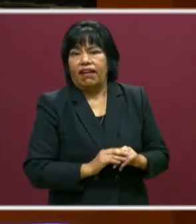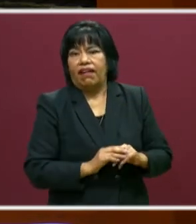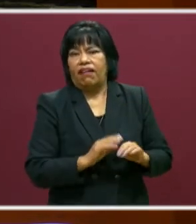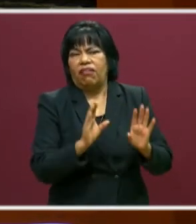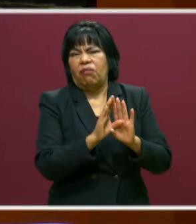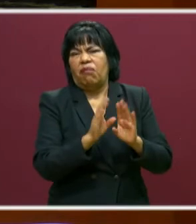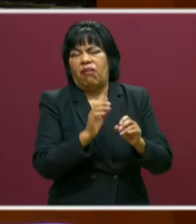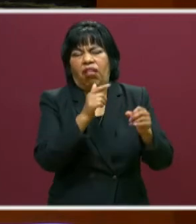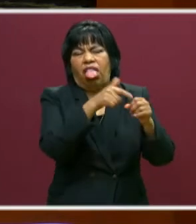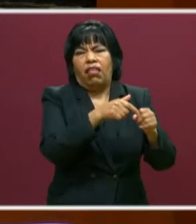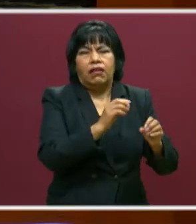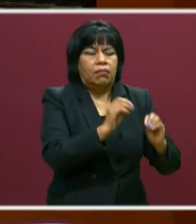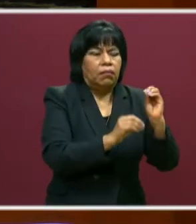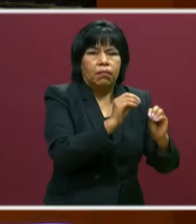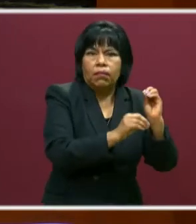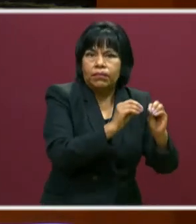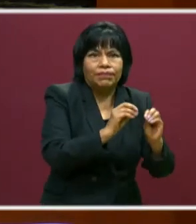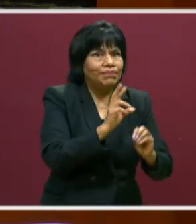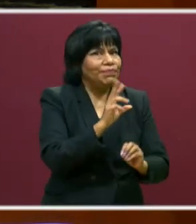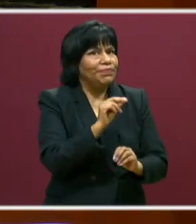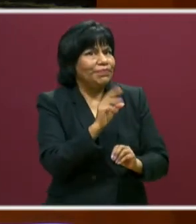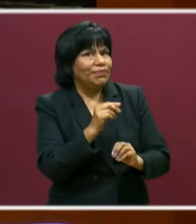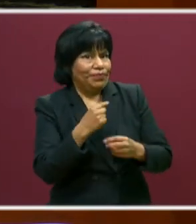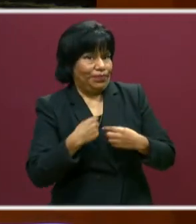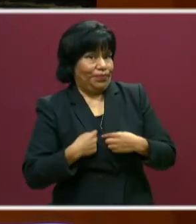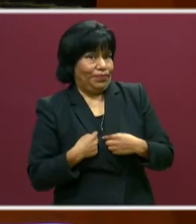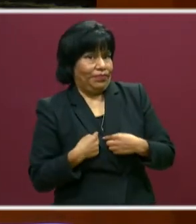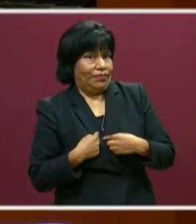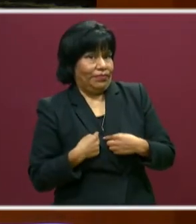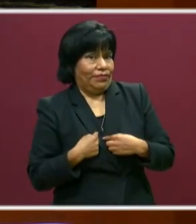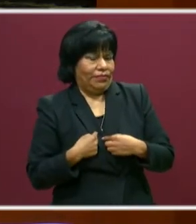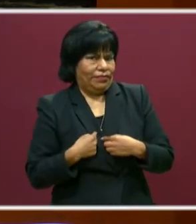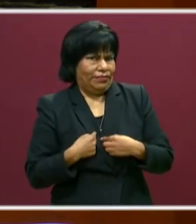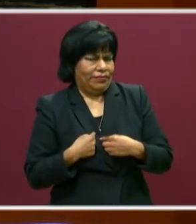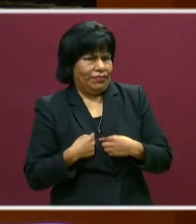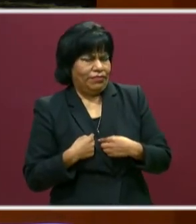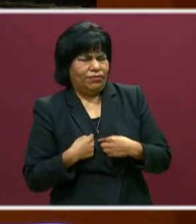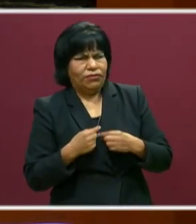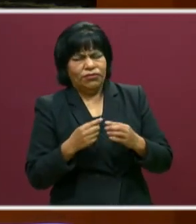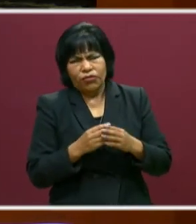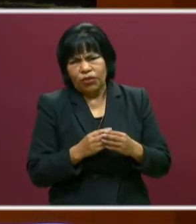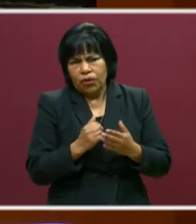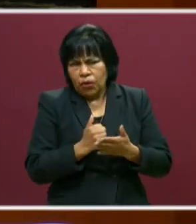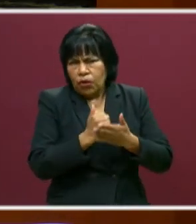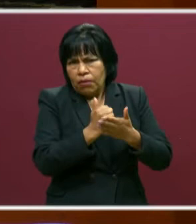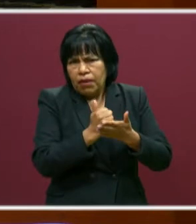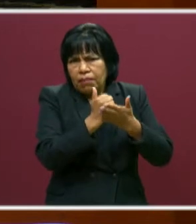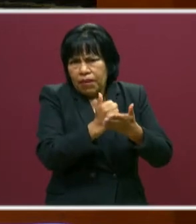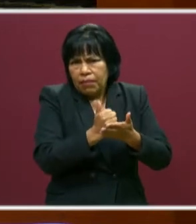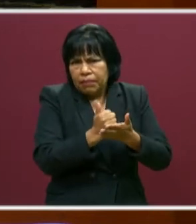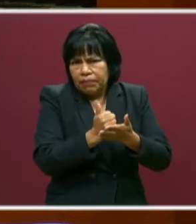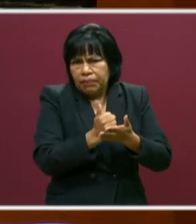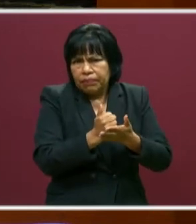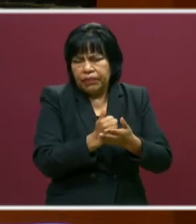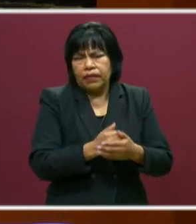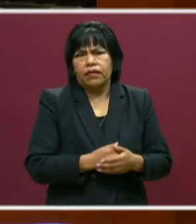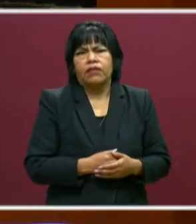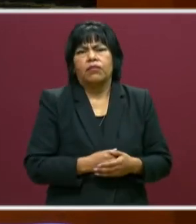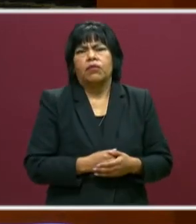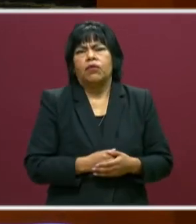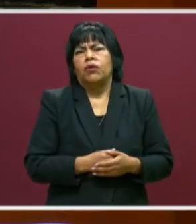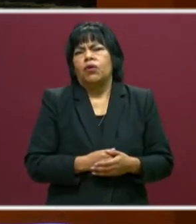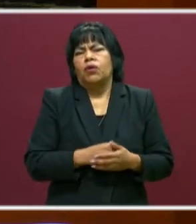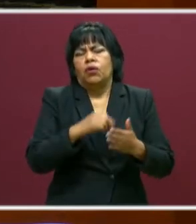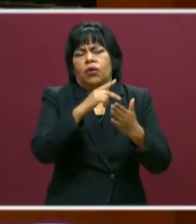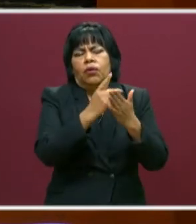gasolinero. No. Entonces, si lo que yo voy a construir, como decía este ejemplo, elaborar un plan de salud de la